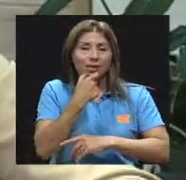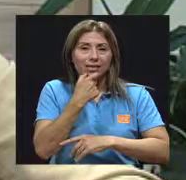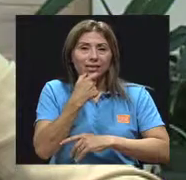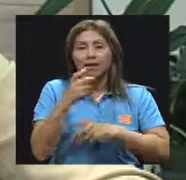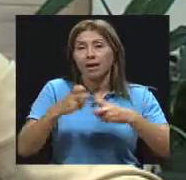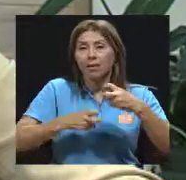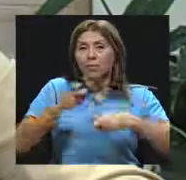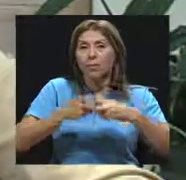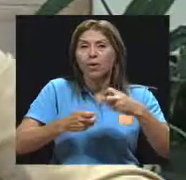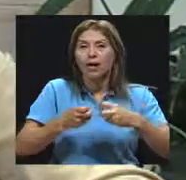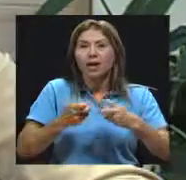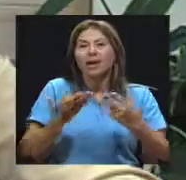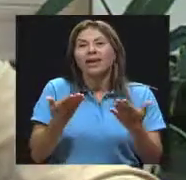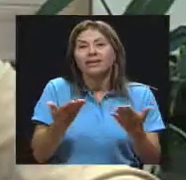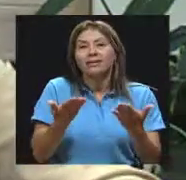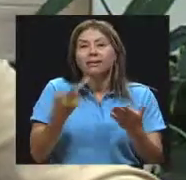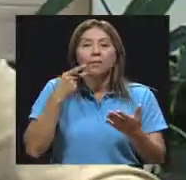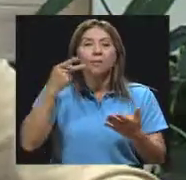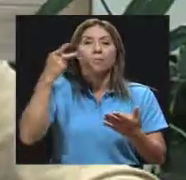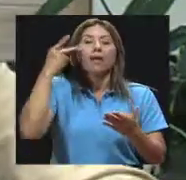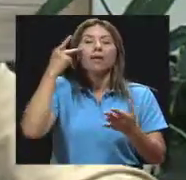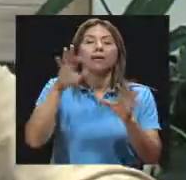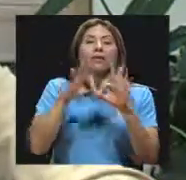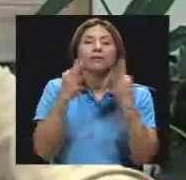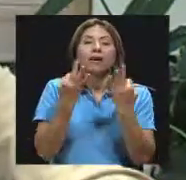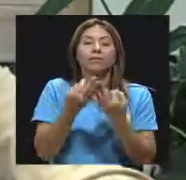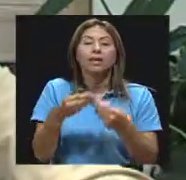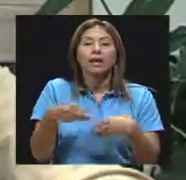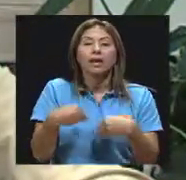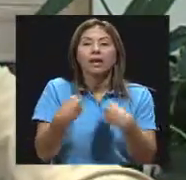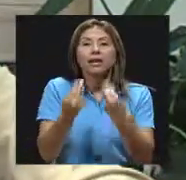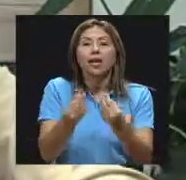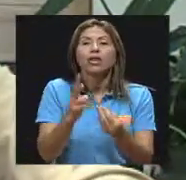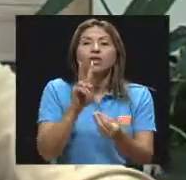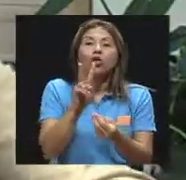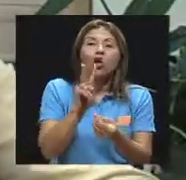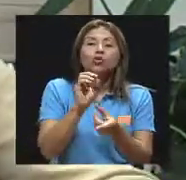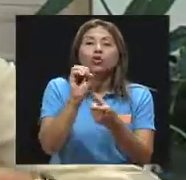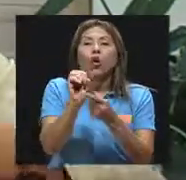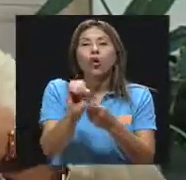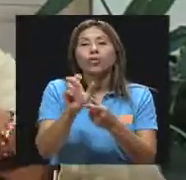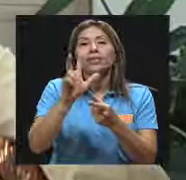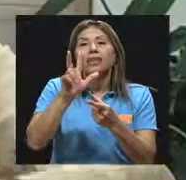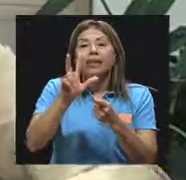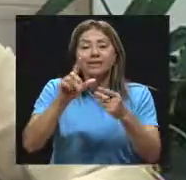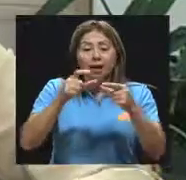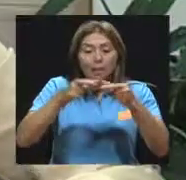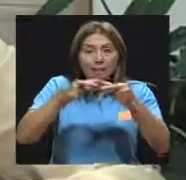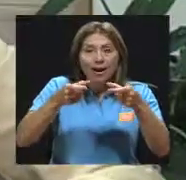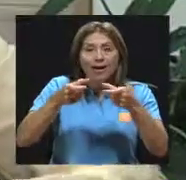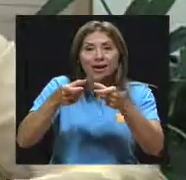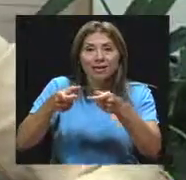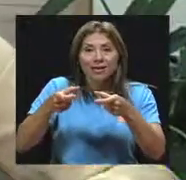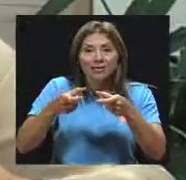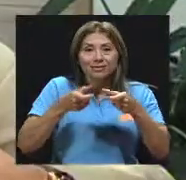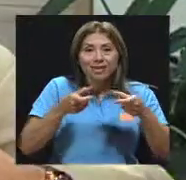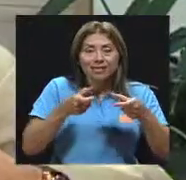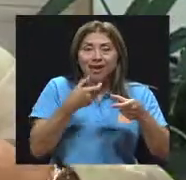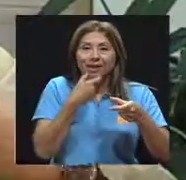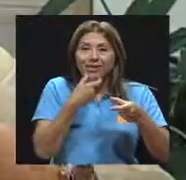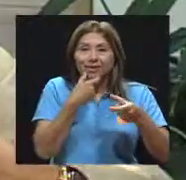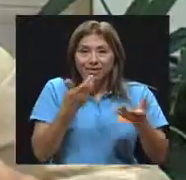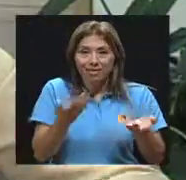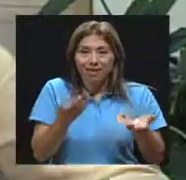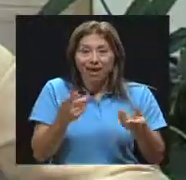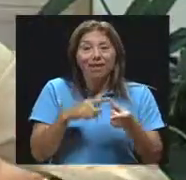familia le pone dos y hasta tres paquetes de galletas en la merienda al niño. Entonces el mismo ambiente está